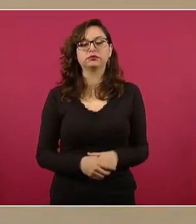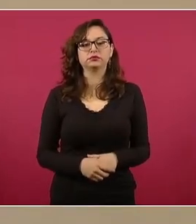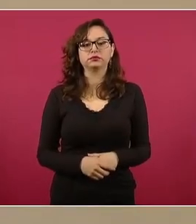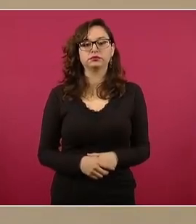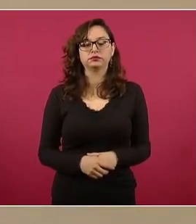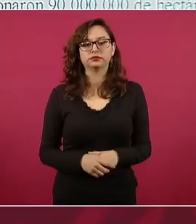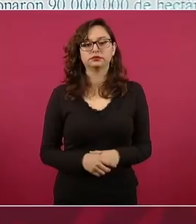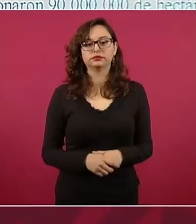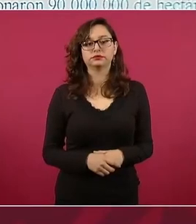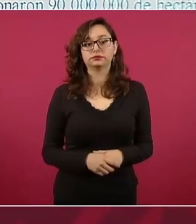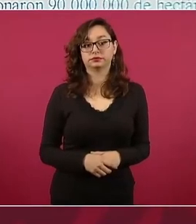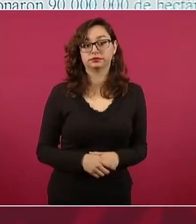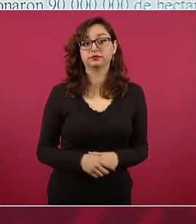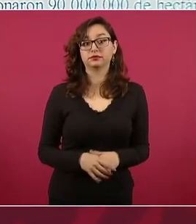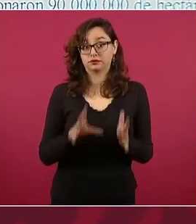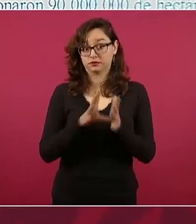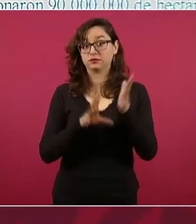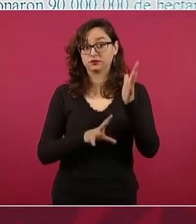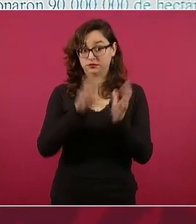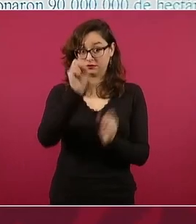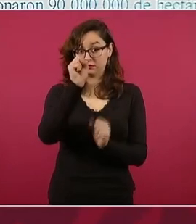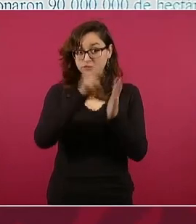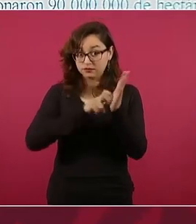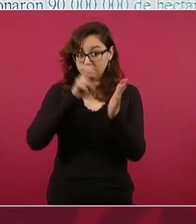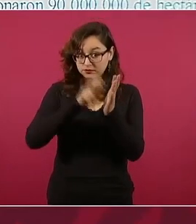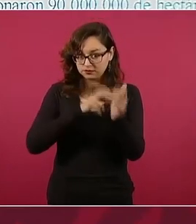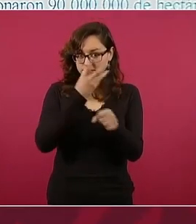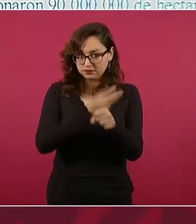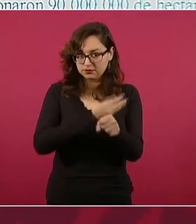Estamos hablando de reformas constitucionales.